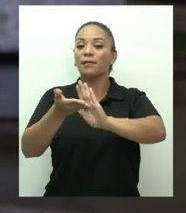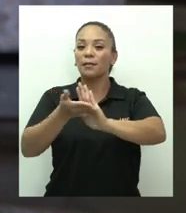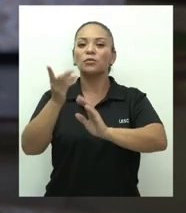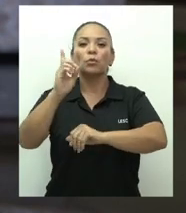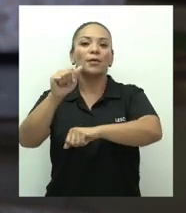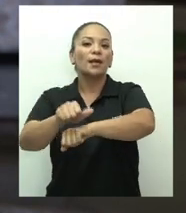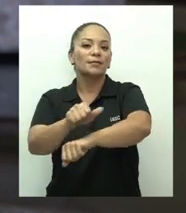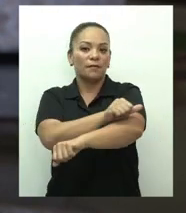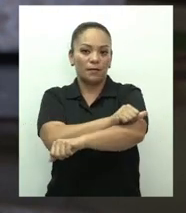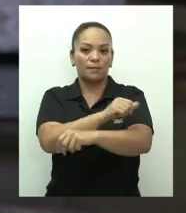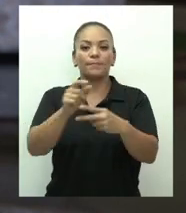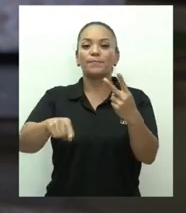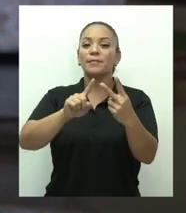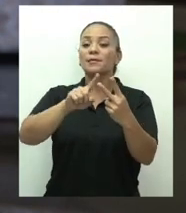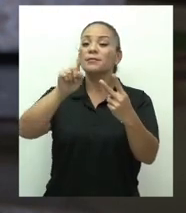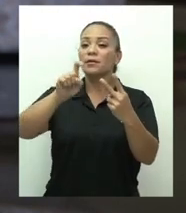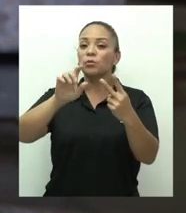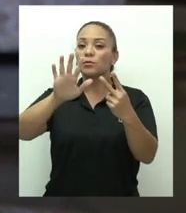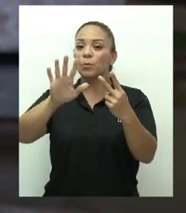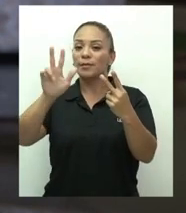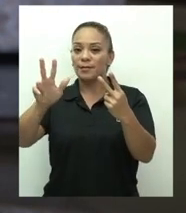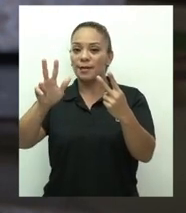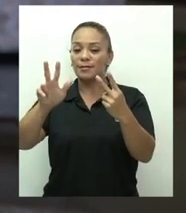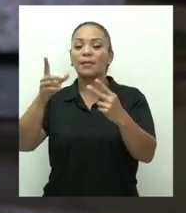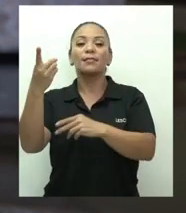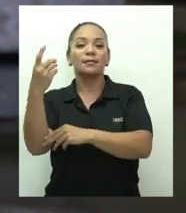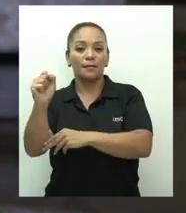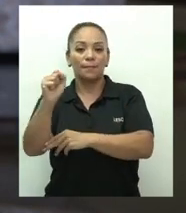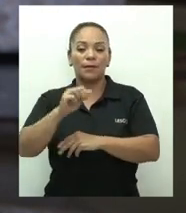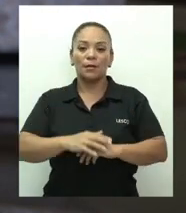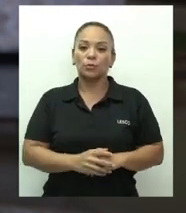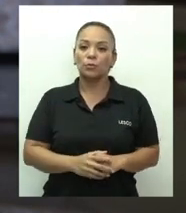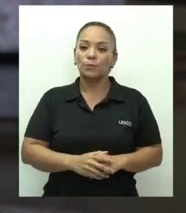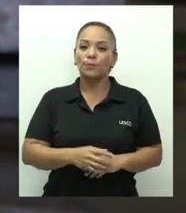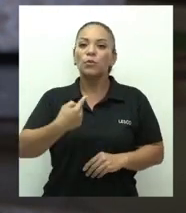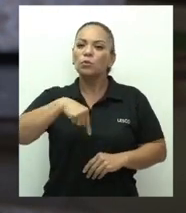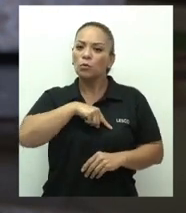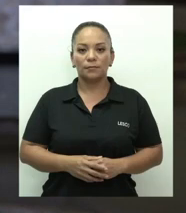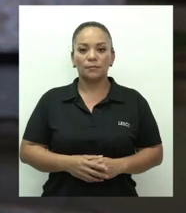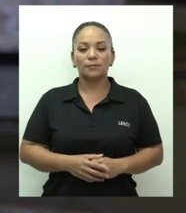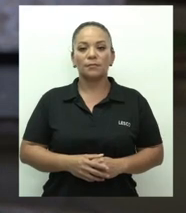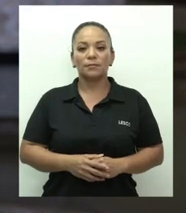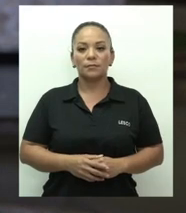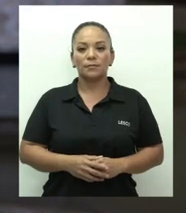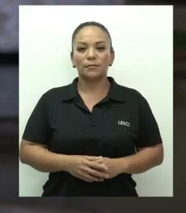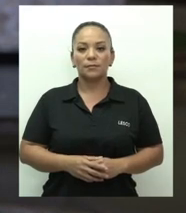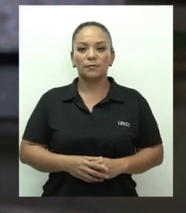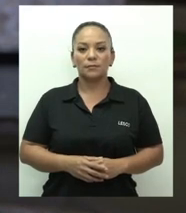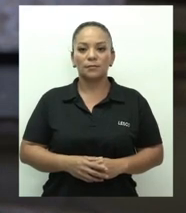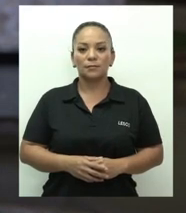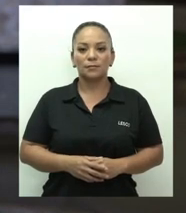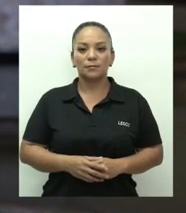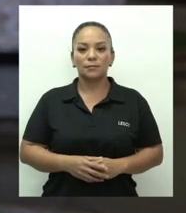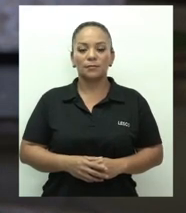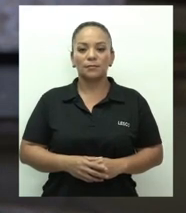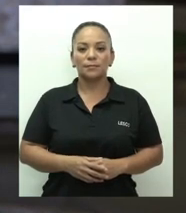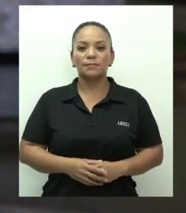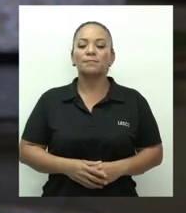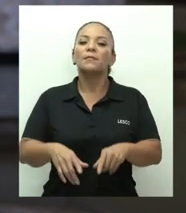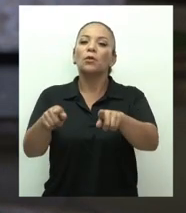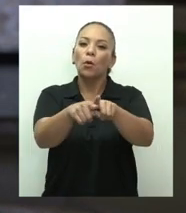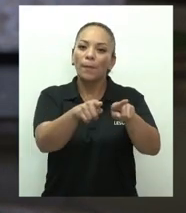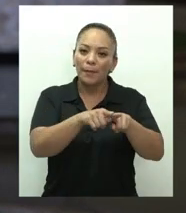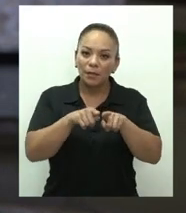153 en Desamparados. Mantendremos muy vigilado el fuerte deslizamiento de tierra en Santana.